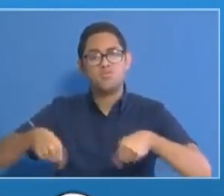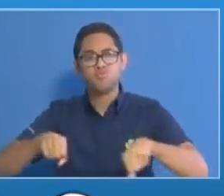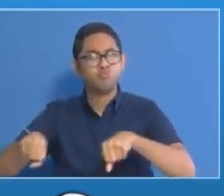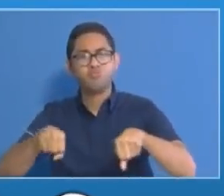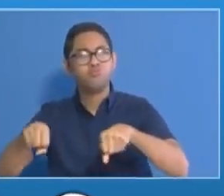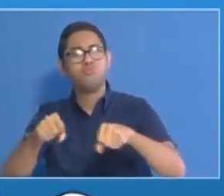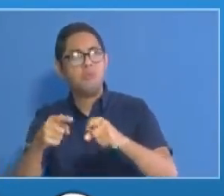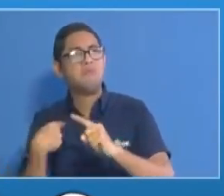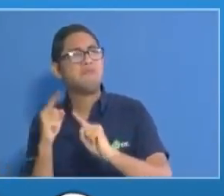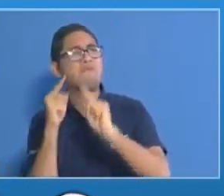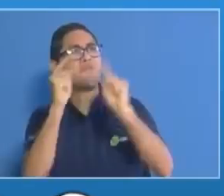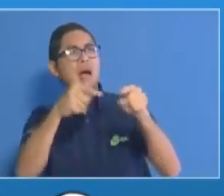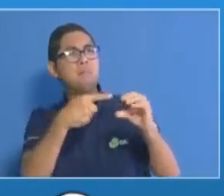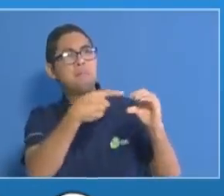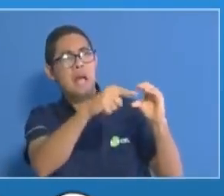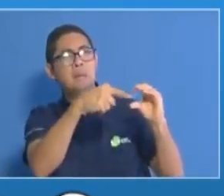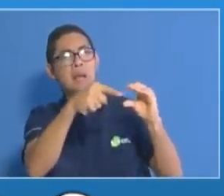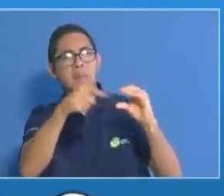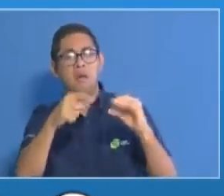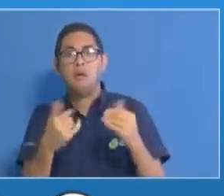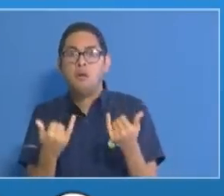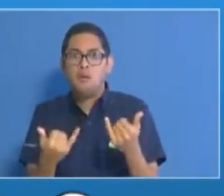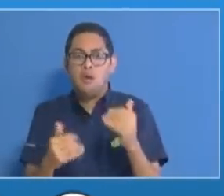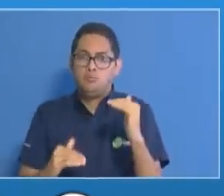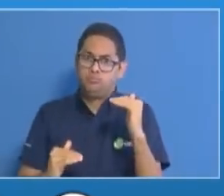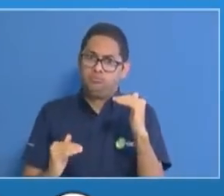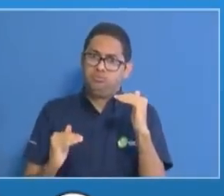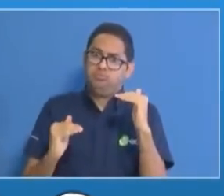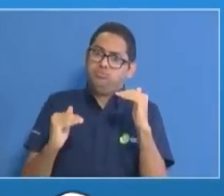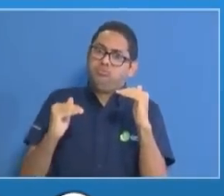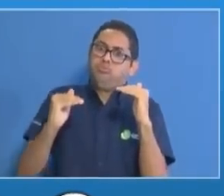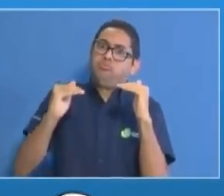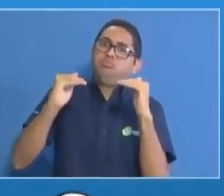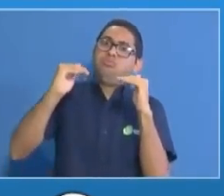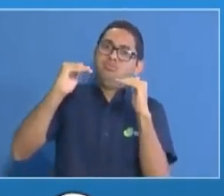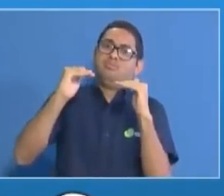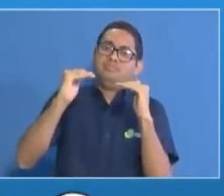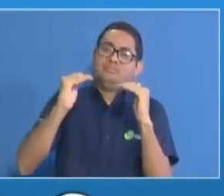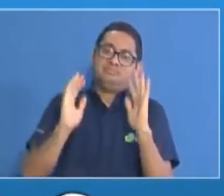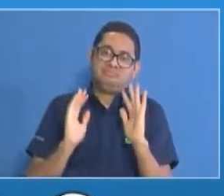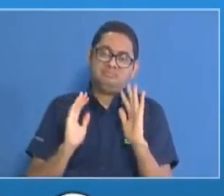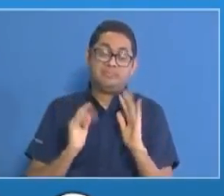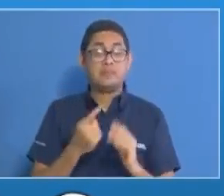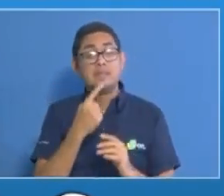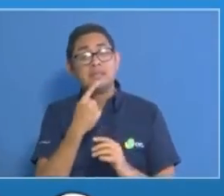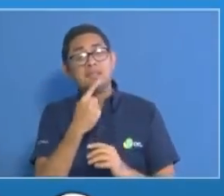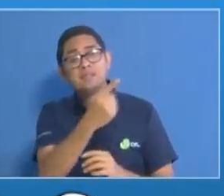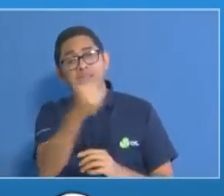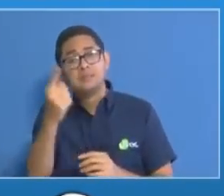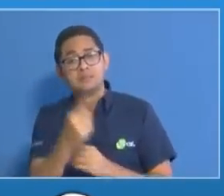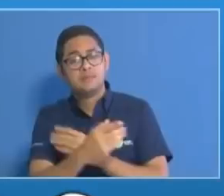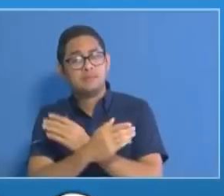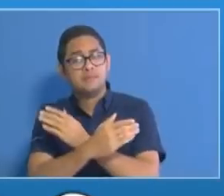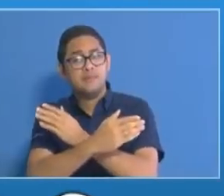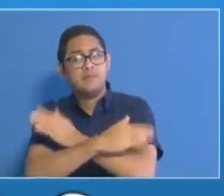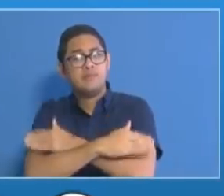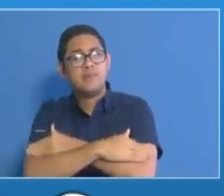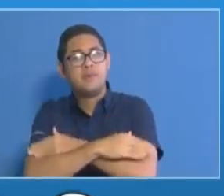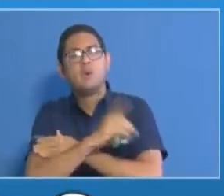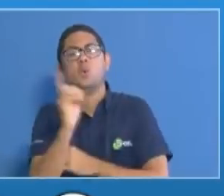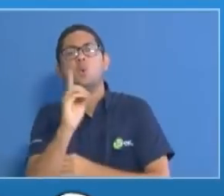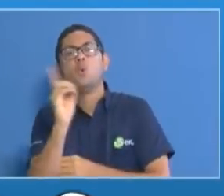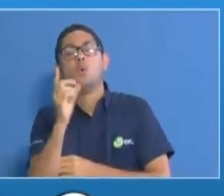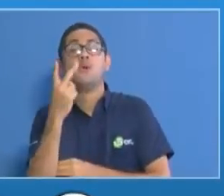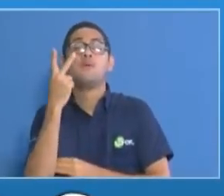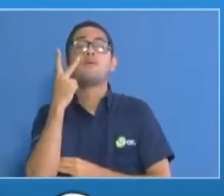esperamos poder irnos poniéndonos al día. Felicitamos a la población de la provincia